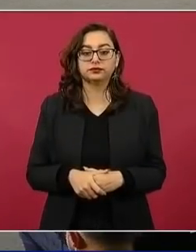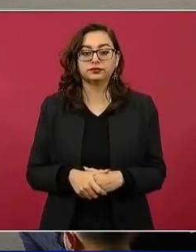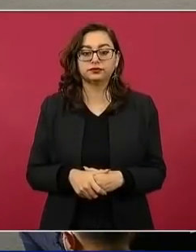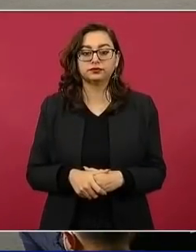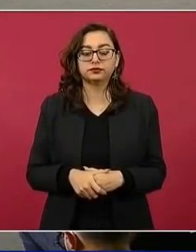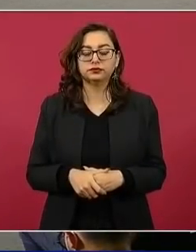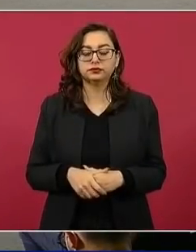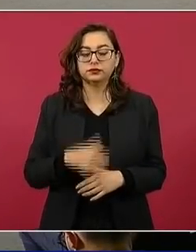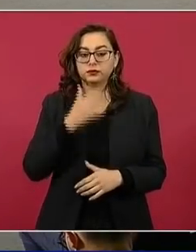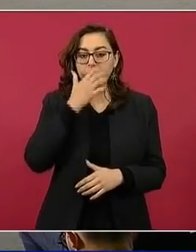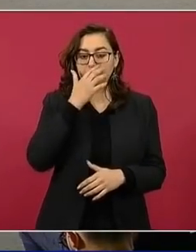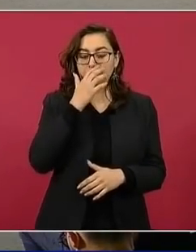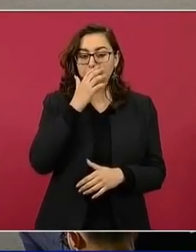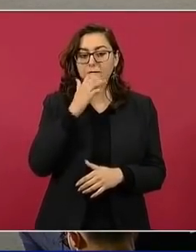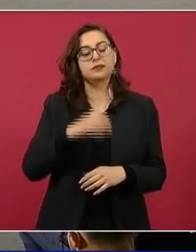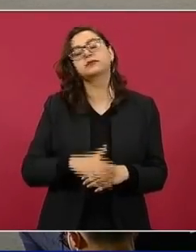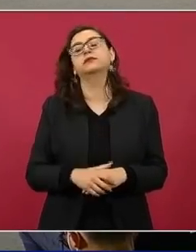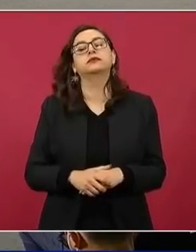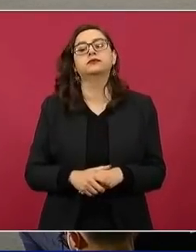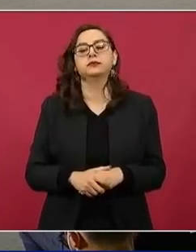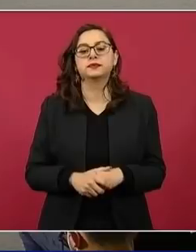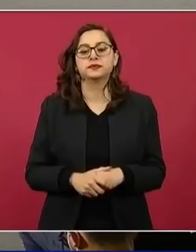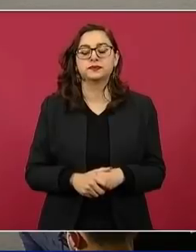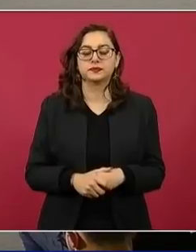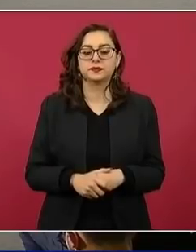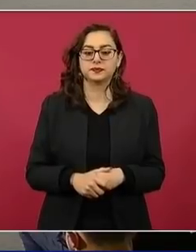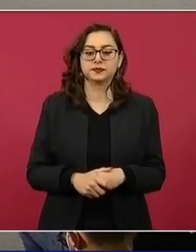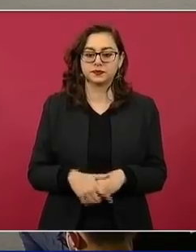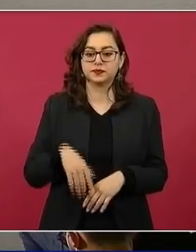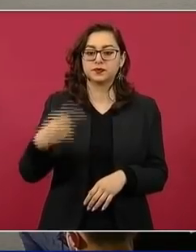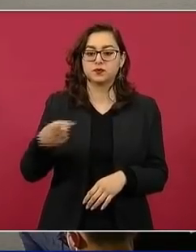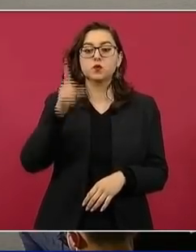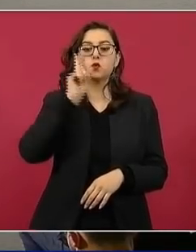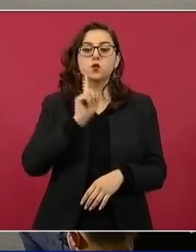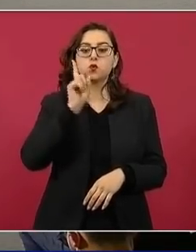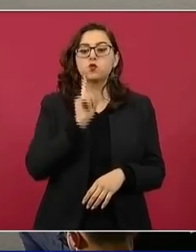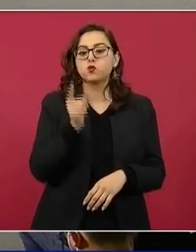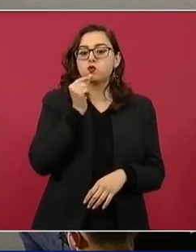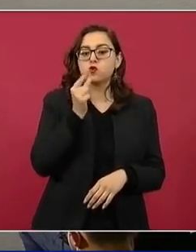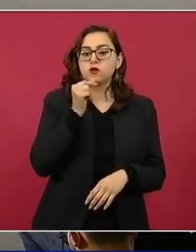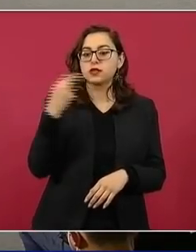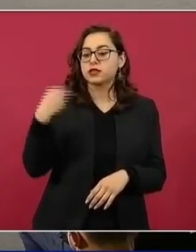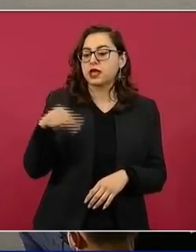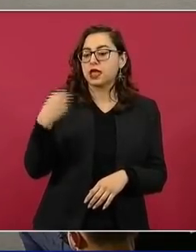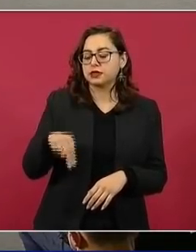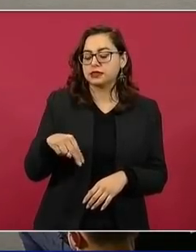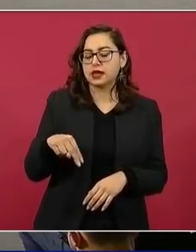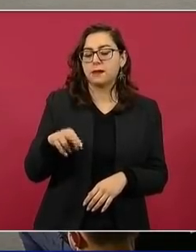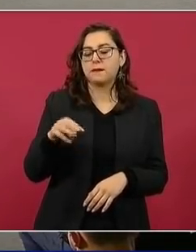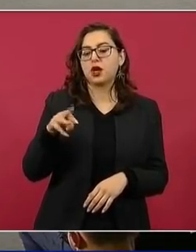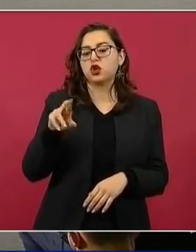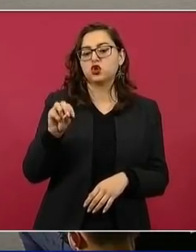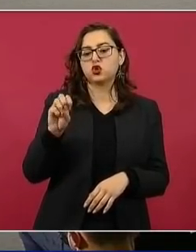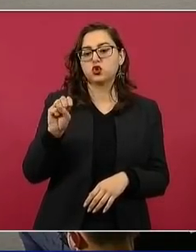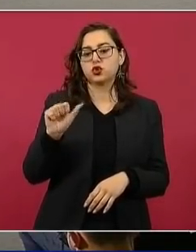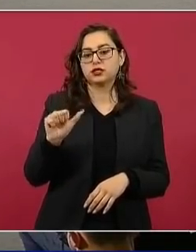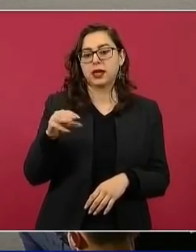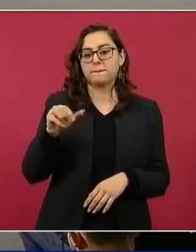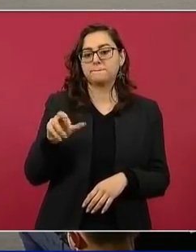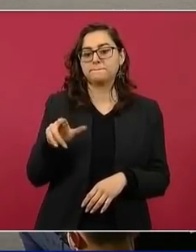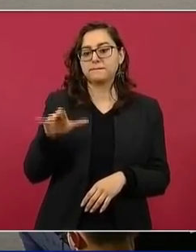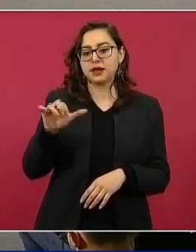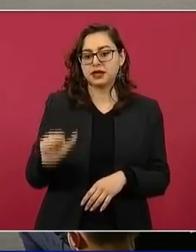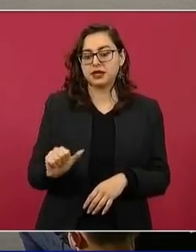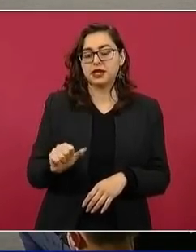En el video se observa que Rosa María Santos, como fue identificada la oficial, propina dos tablazos en los glúteos del